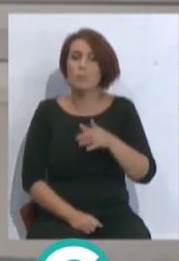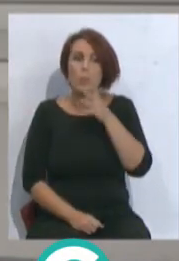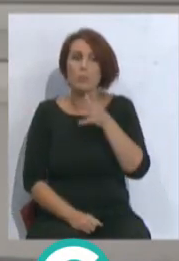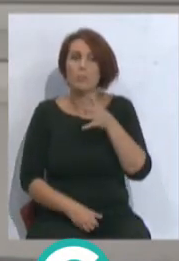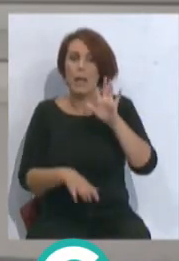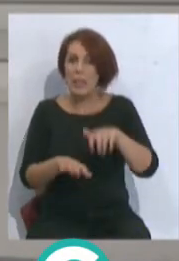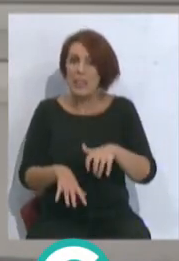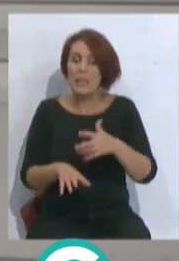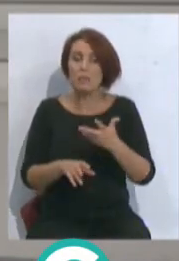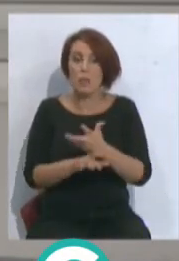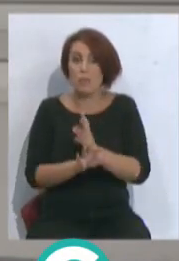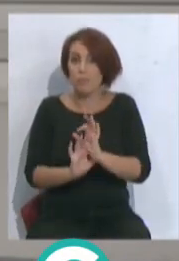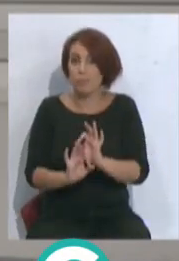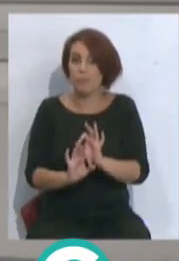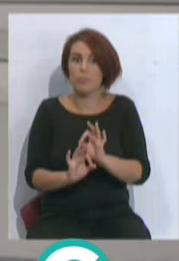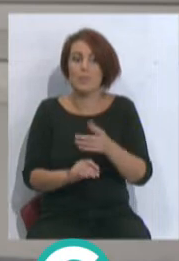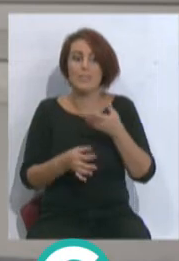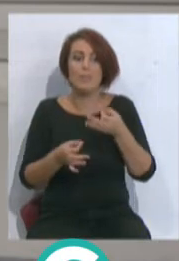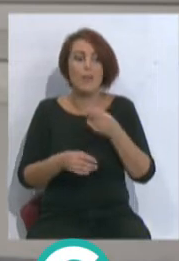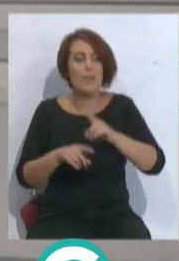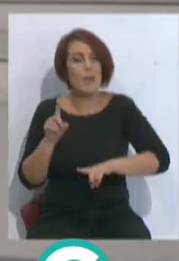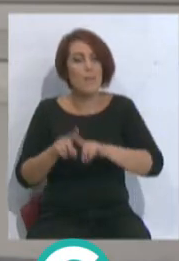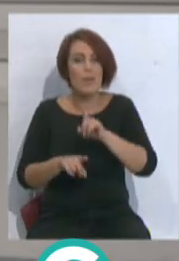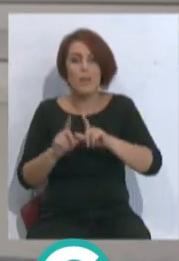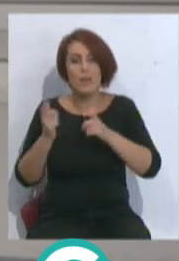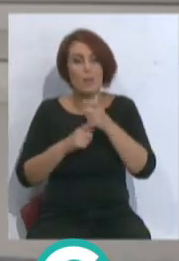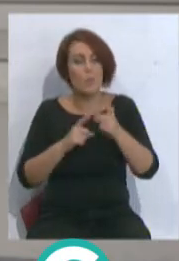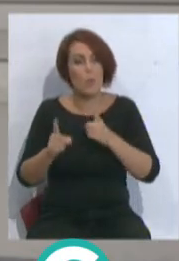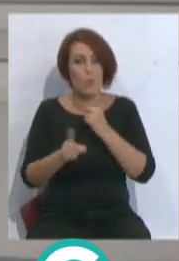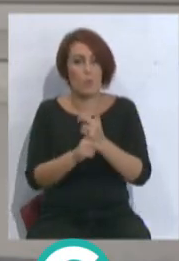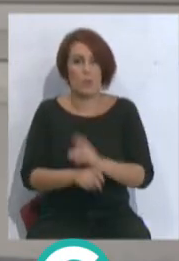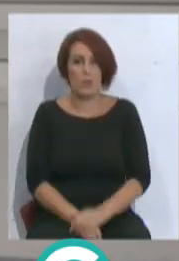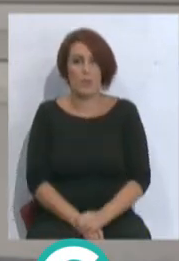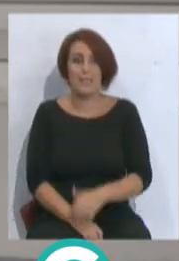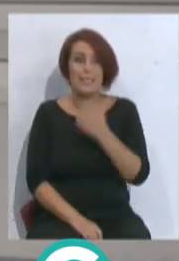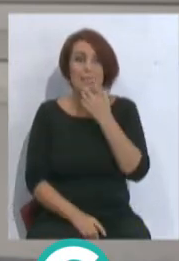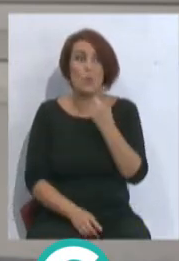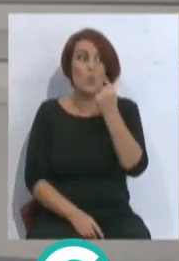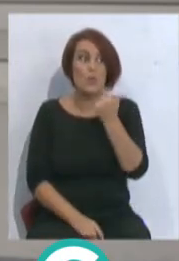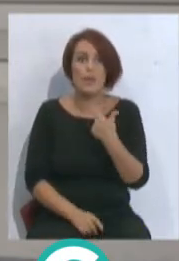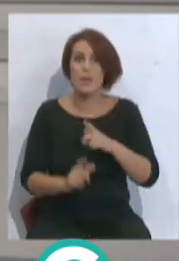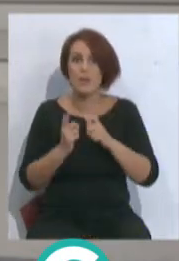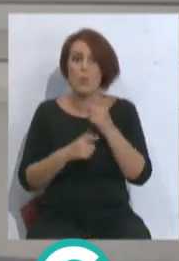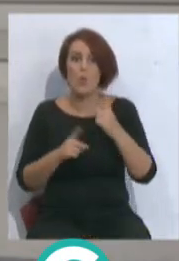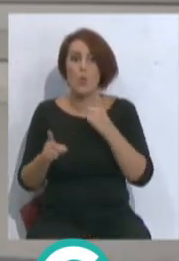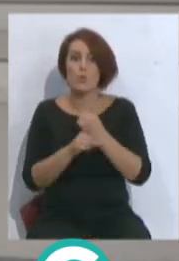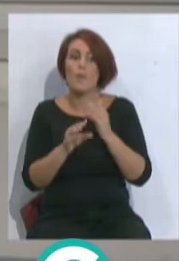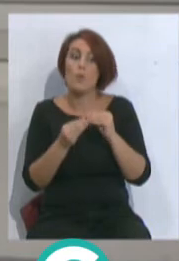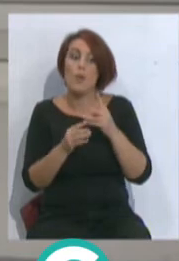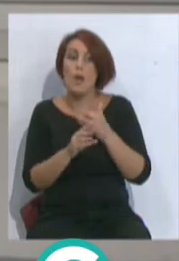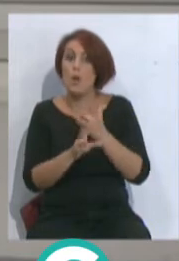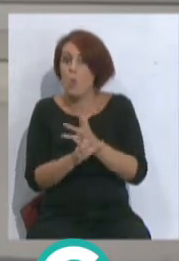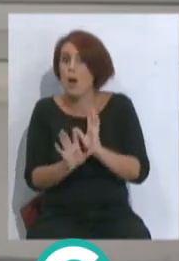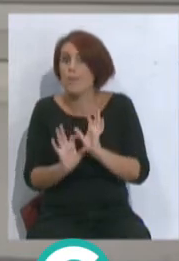el Cádiz, jugando de esta manera, juega siempre en función del rival. Y claro, si un día el rival tiene una determinada forma de jugar,